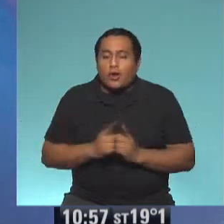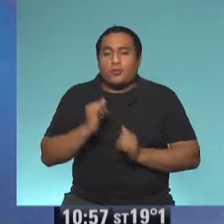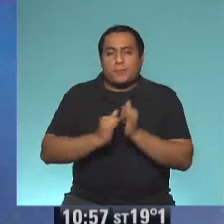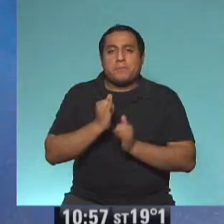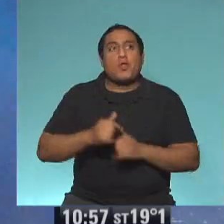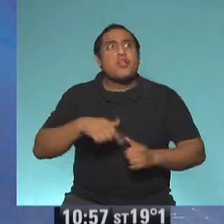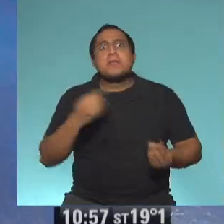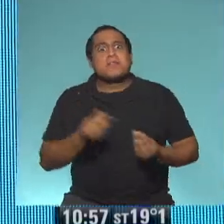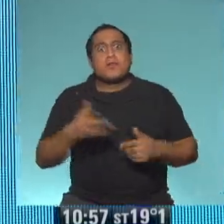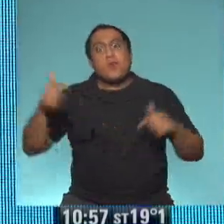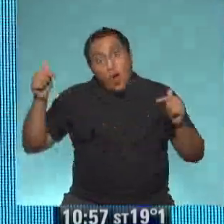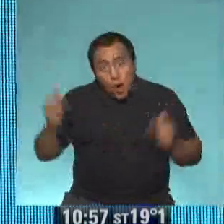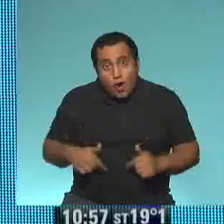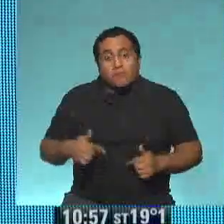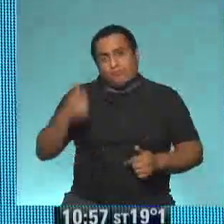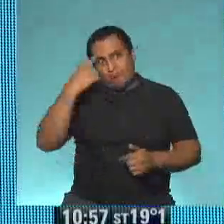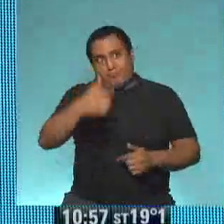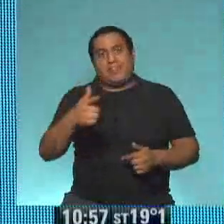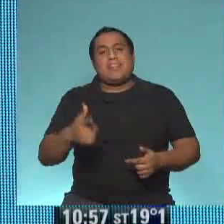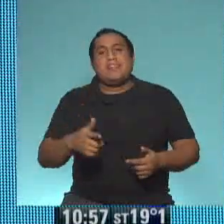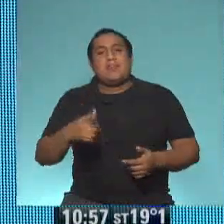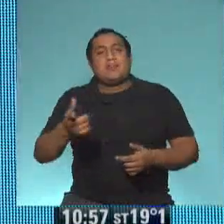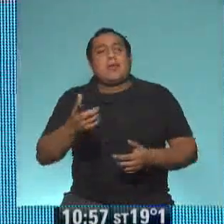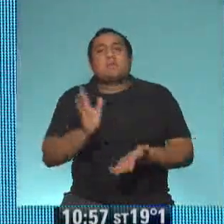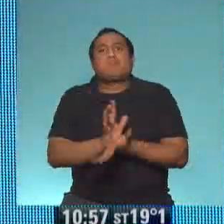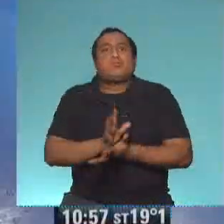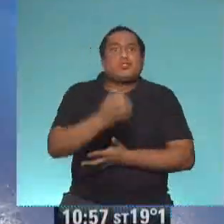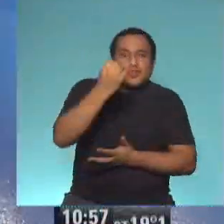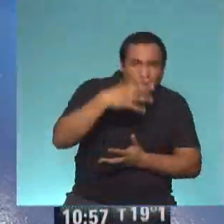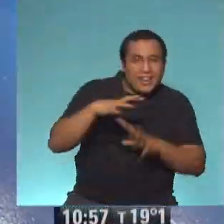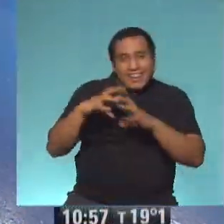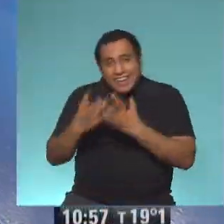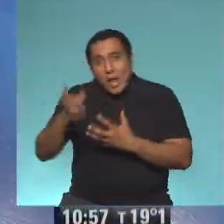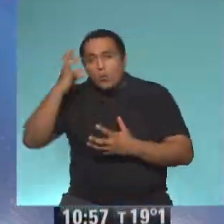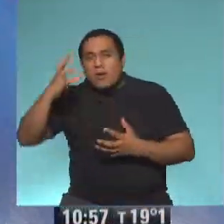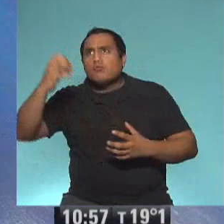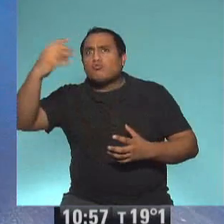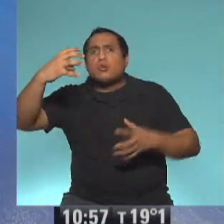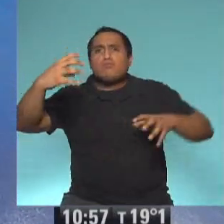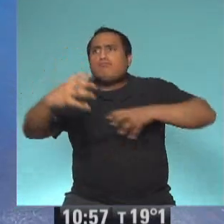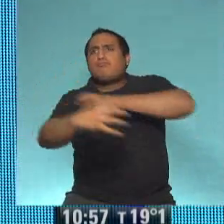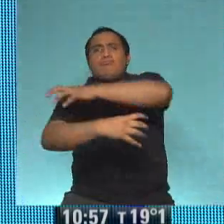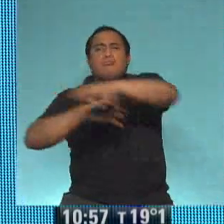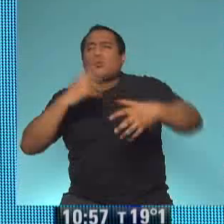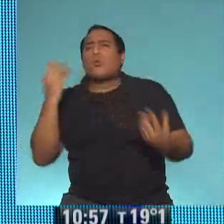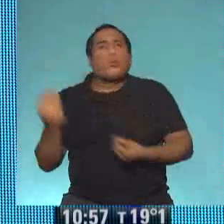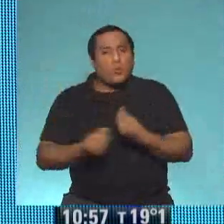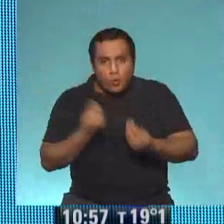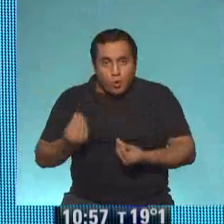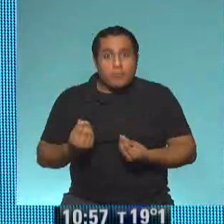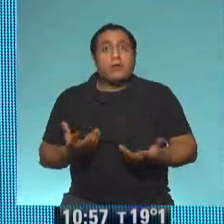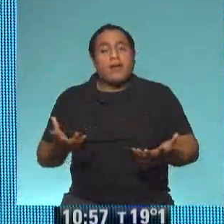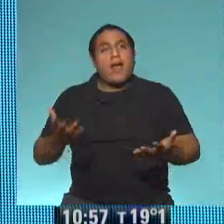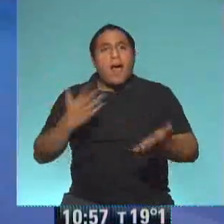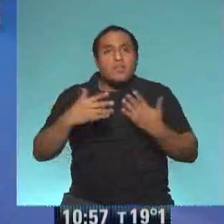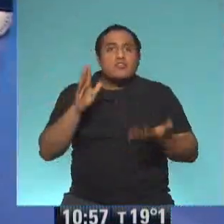señor Fer? ¿Y qué hicimos? Ustedes se convirtieron en tierra, se convirtieron en sol. Conocimos cómo es la rotación de la tierra en torno al sol.